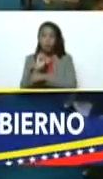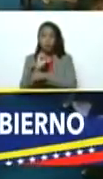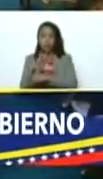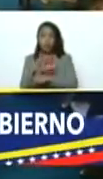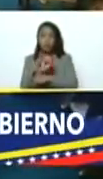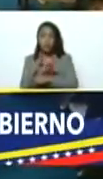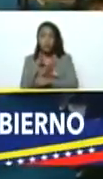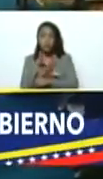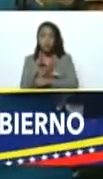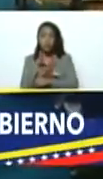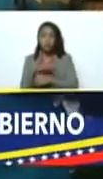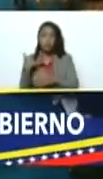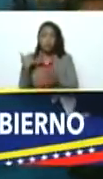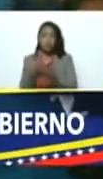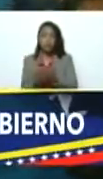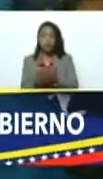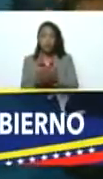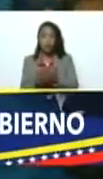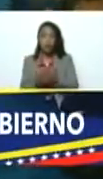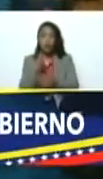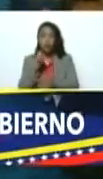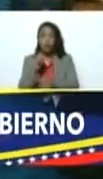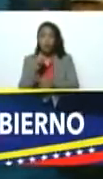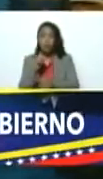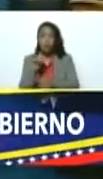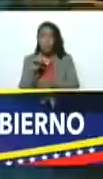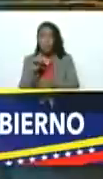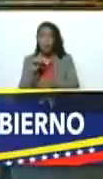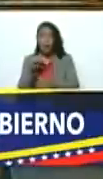durante el año dos mil veintidós